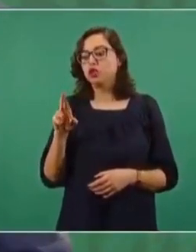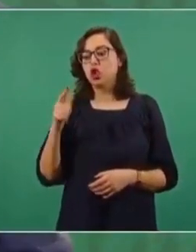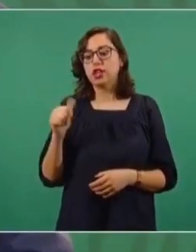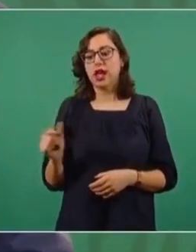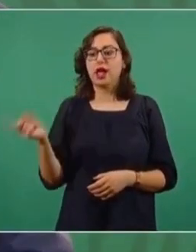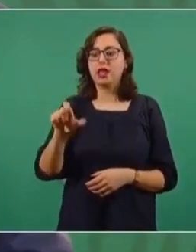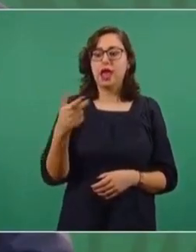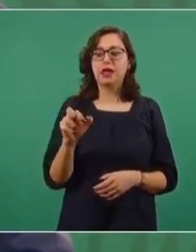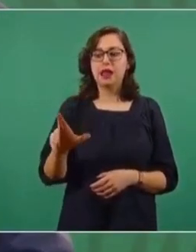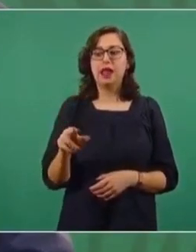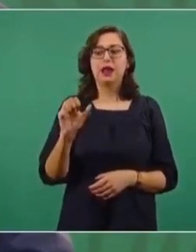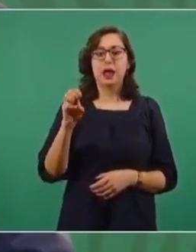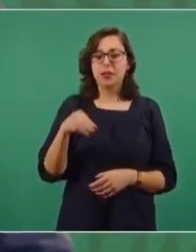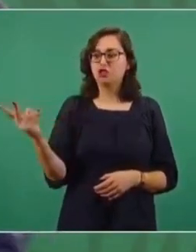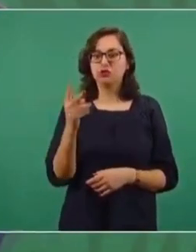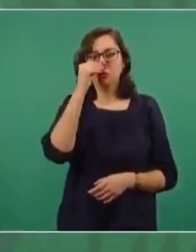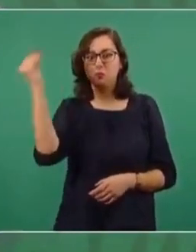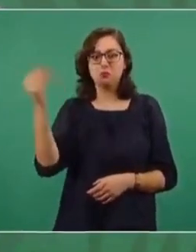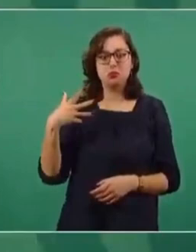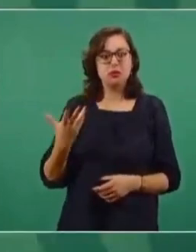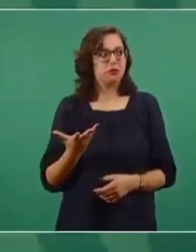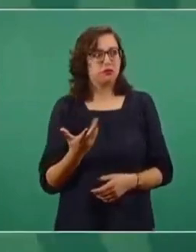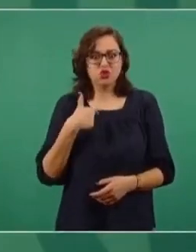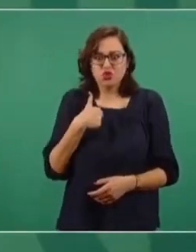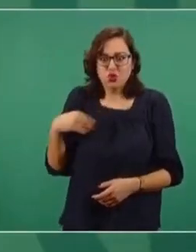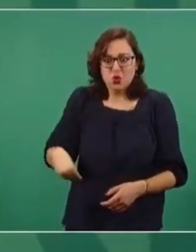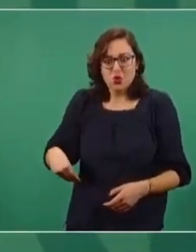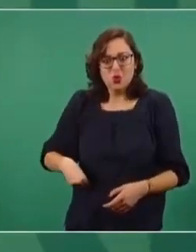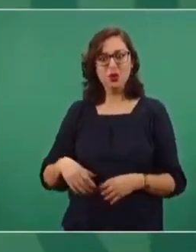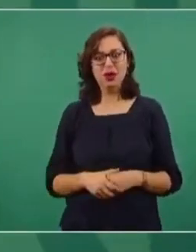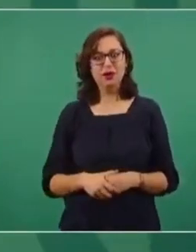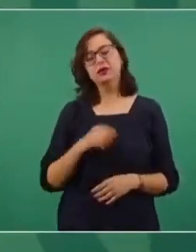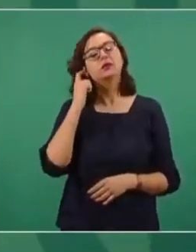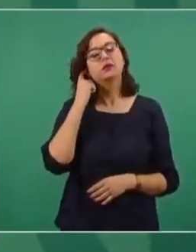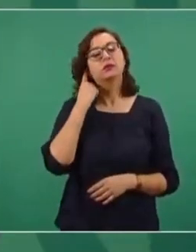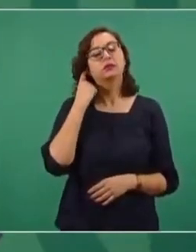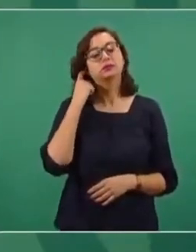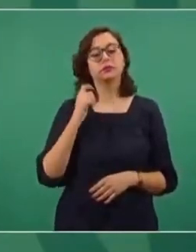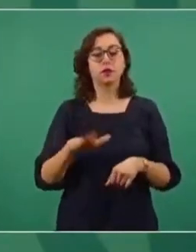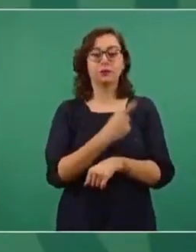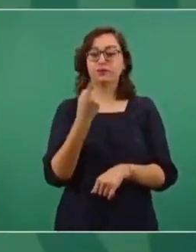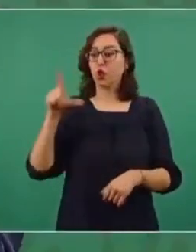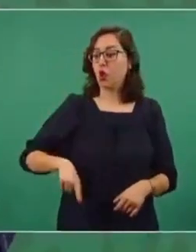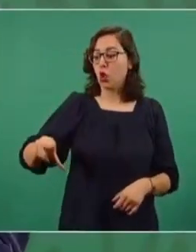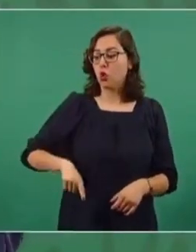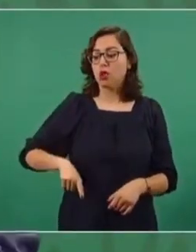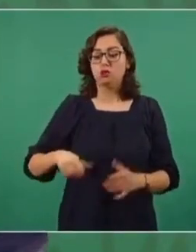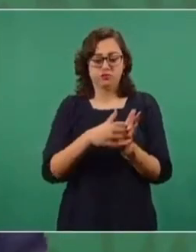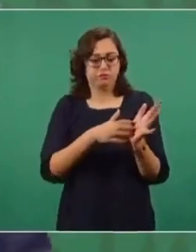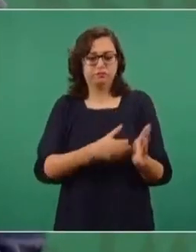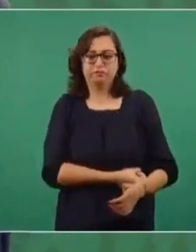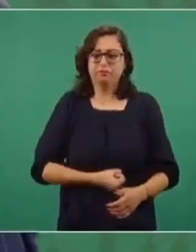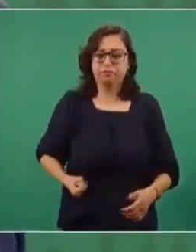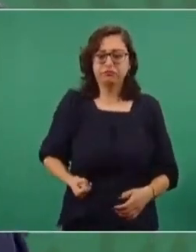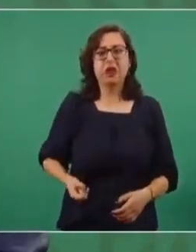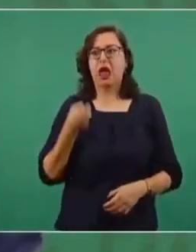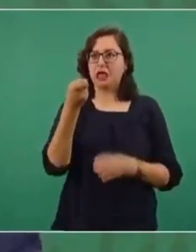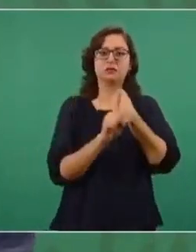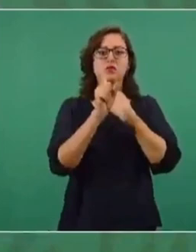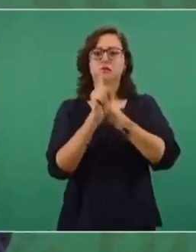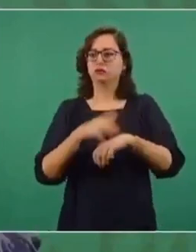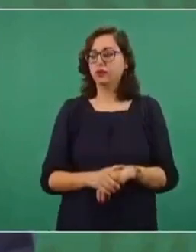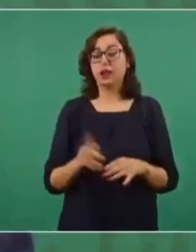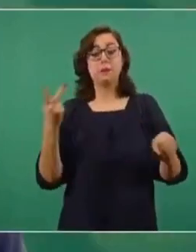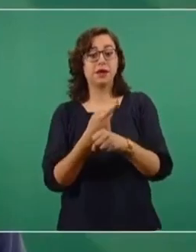que porque hay una política de austeridad, es decir, como no hay derroche en el gobierno, como no se les da dinero